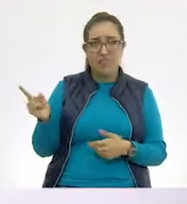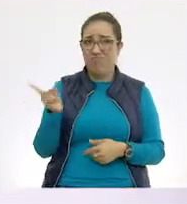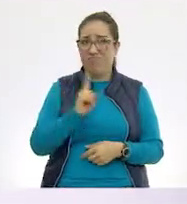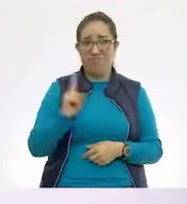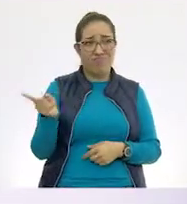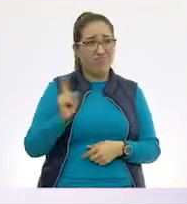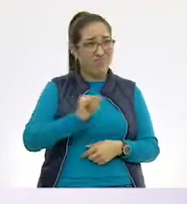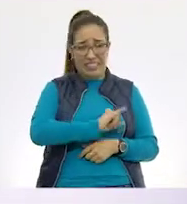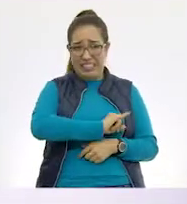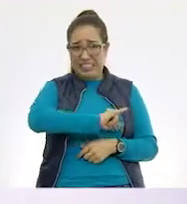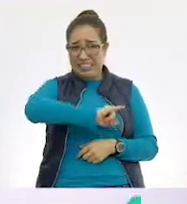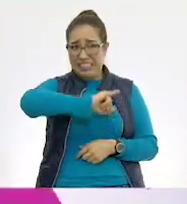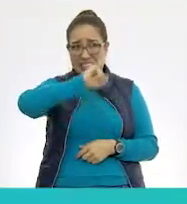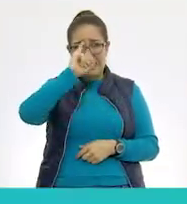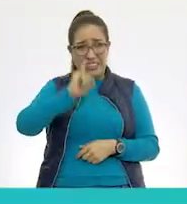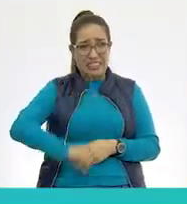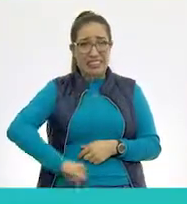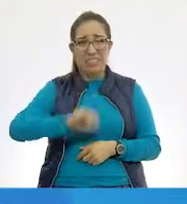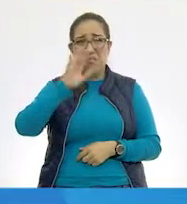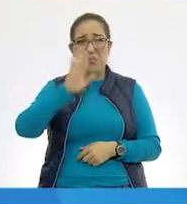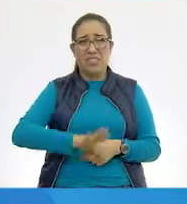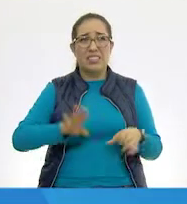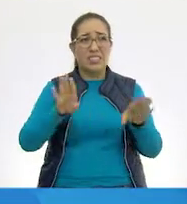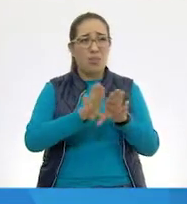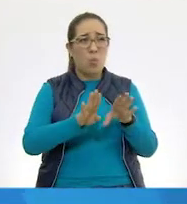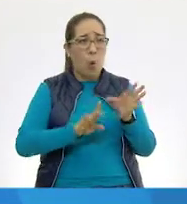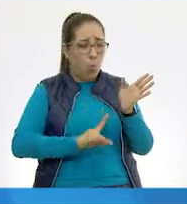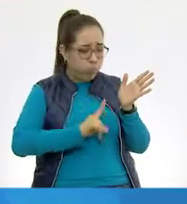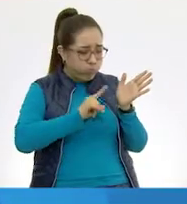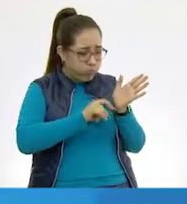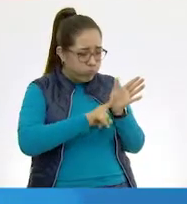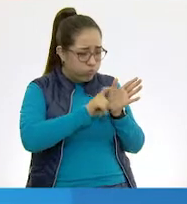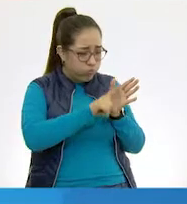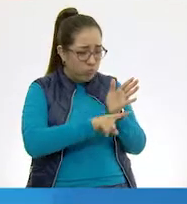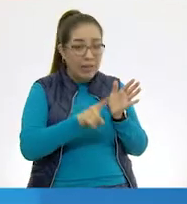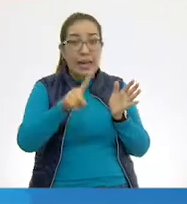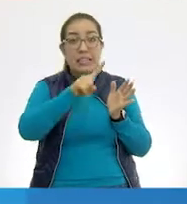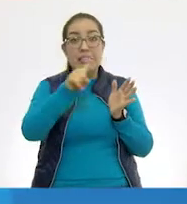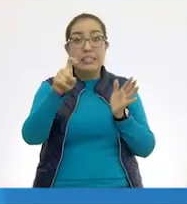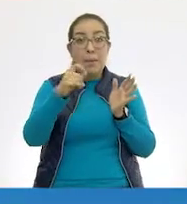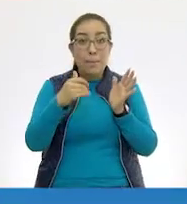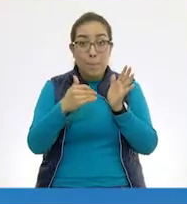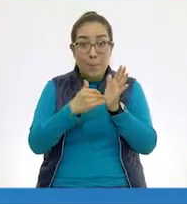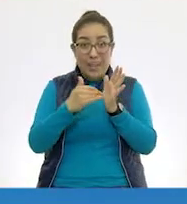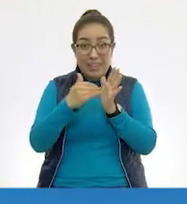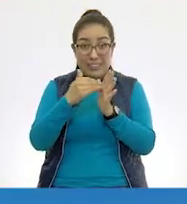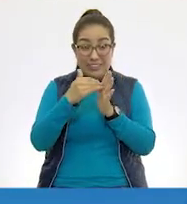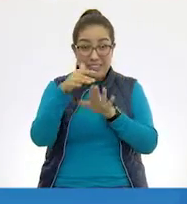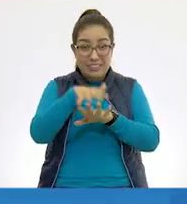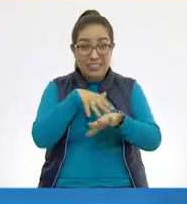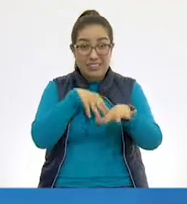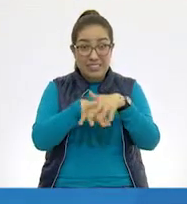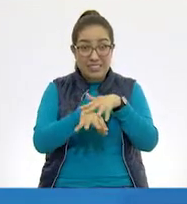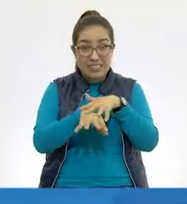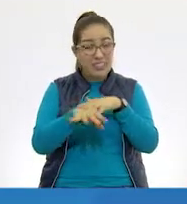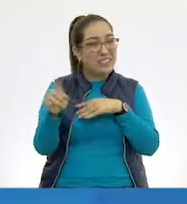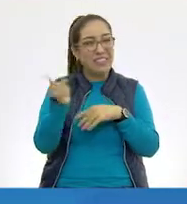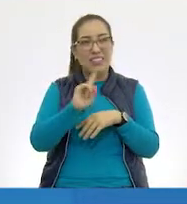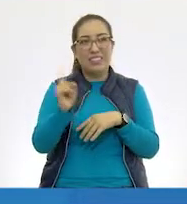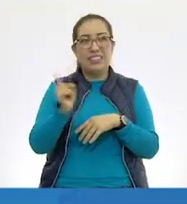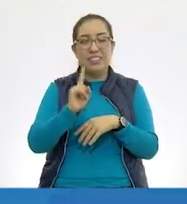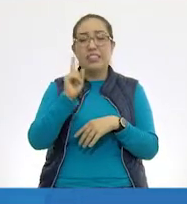que no, maestra. Parece como un gusano, ¿verdad? Y un cien pies. Bueno, pero es una